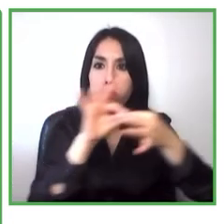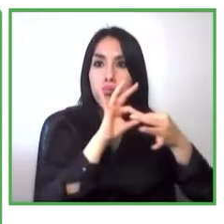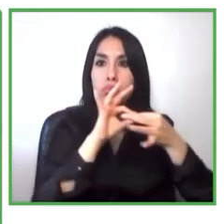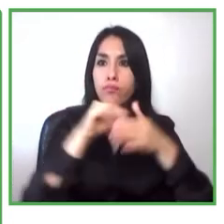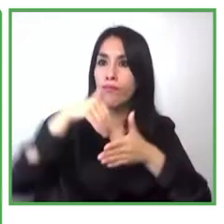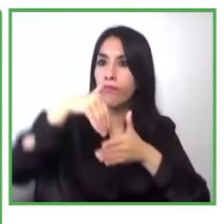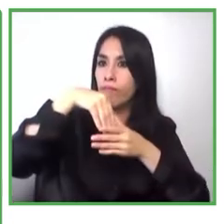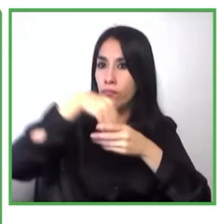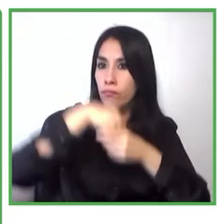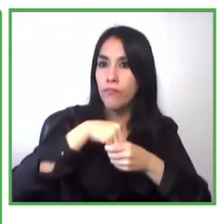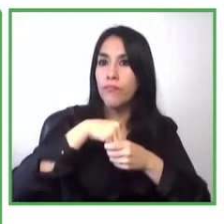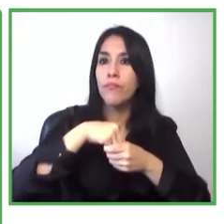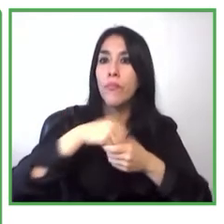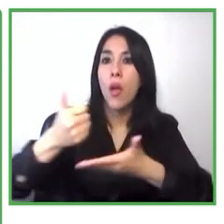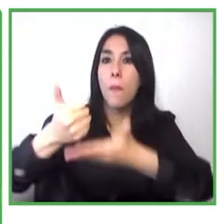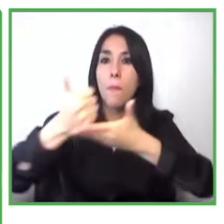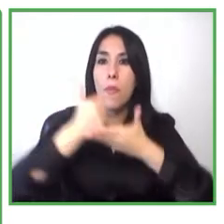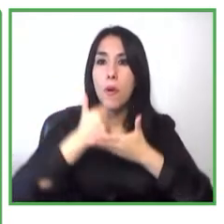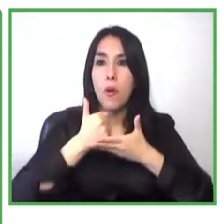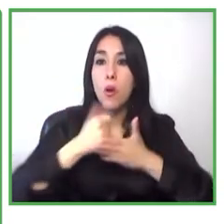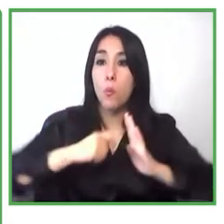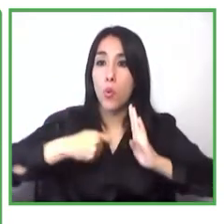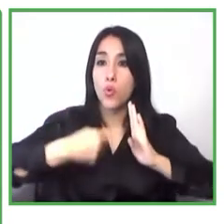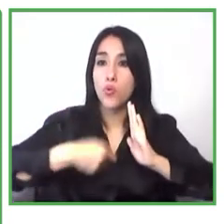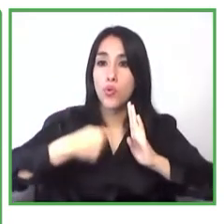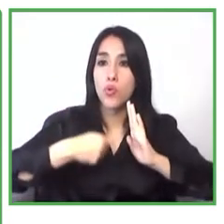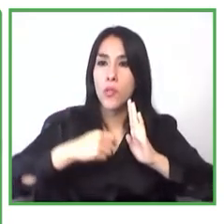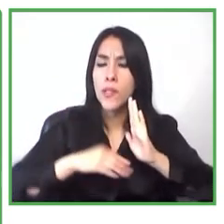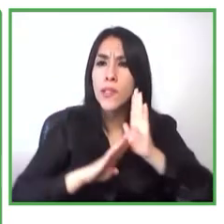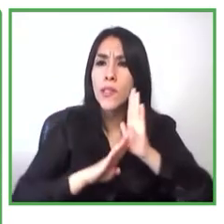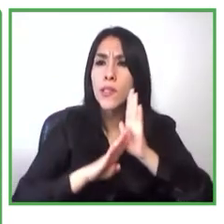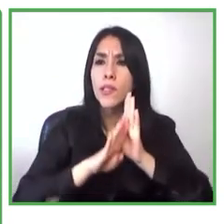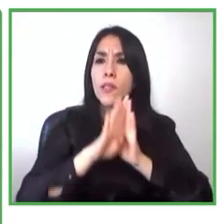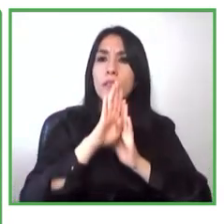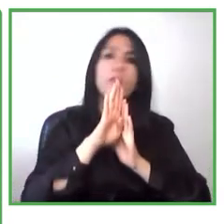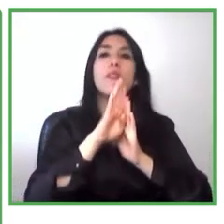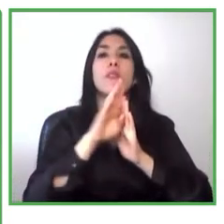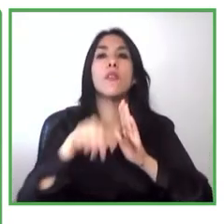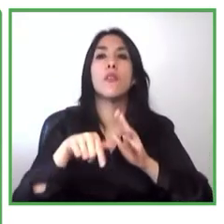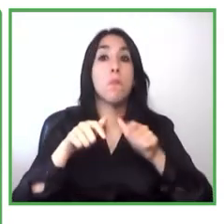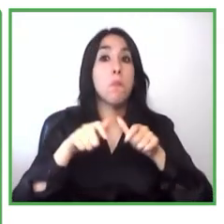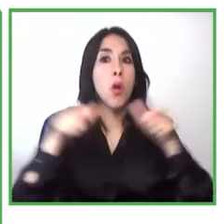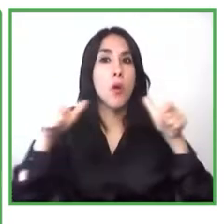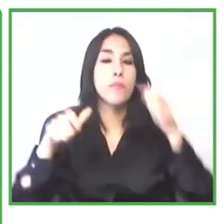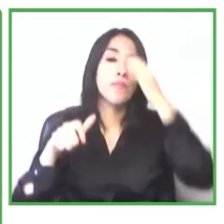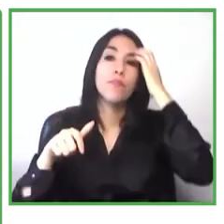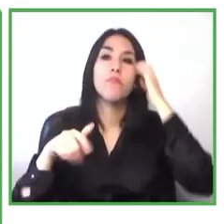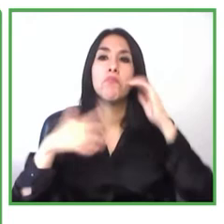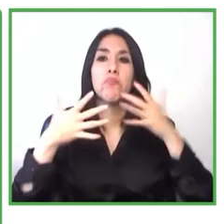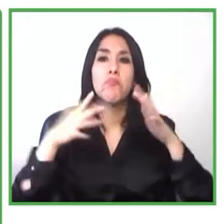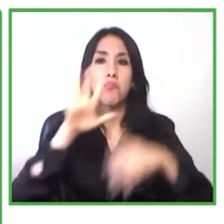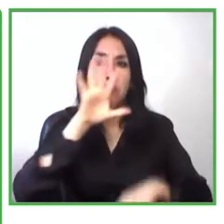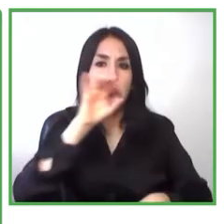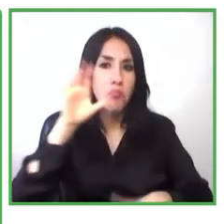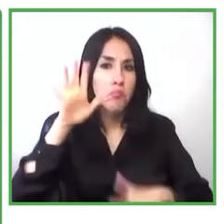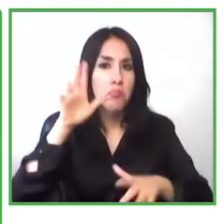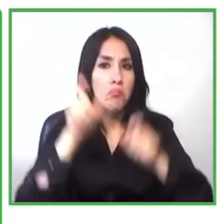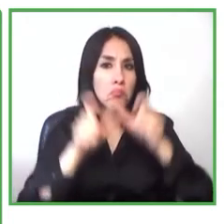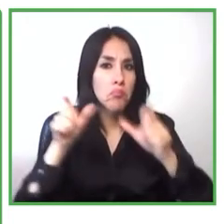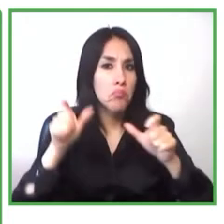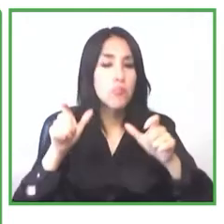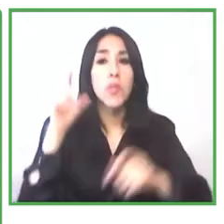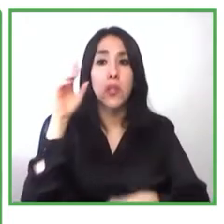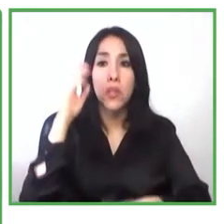ampliarlo a más de 500 personas con discapacidad en los próximos tres años